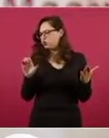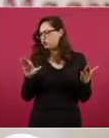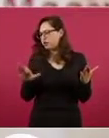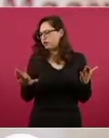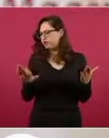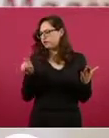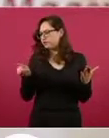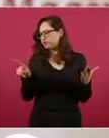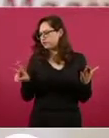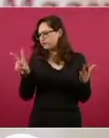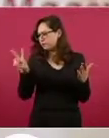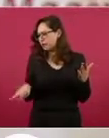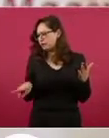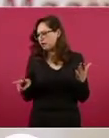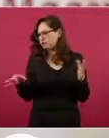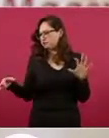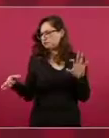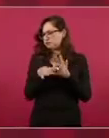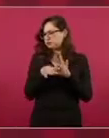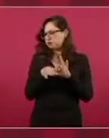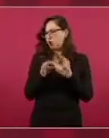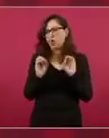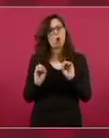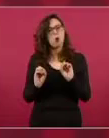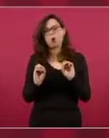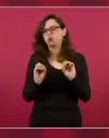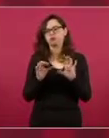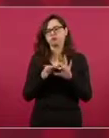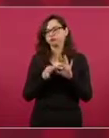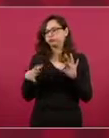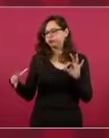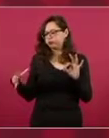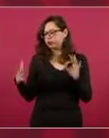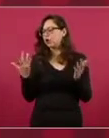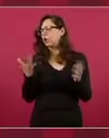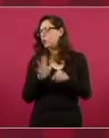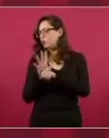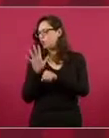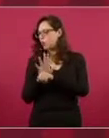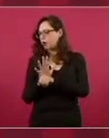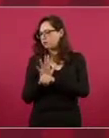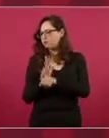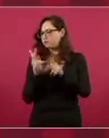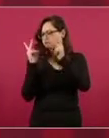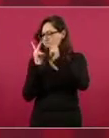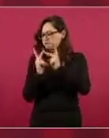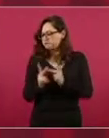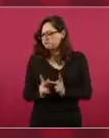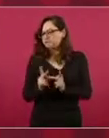están avaladas por la Conducef, también se va a hacer lo mismo con la Profeco.